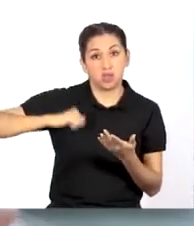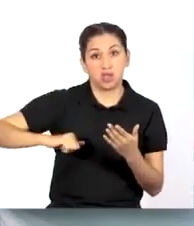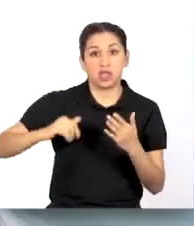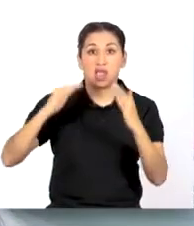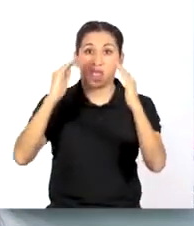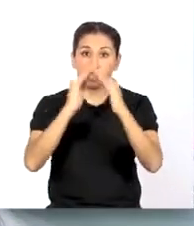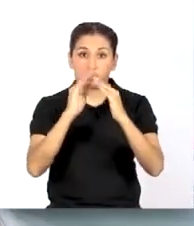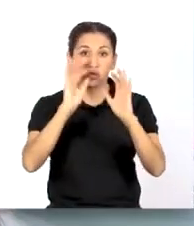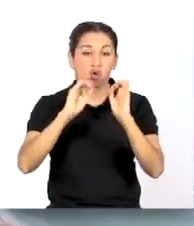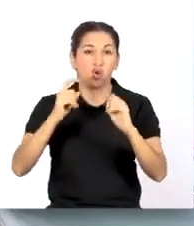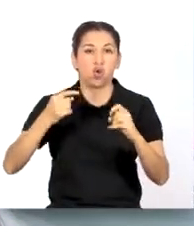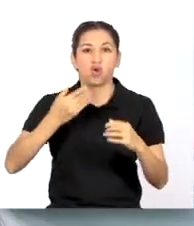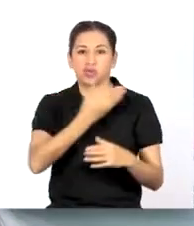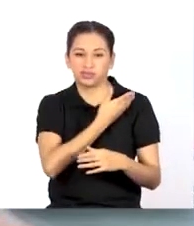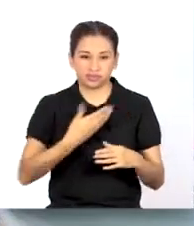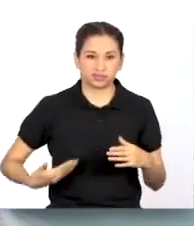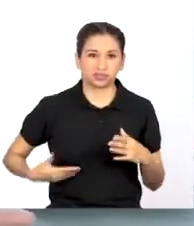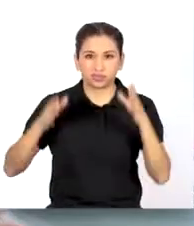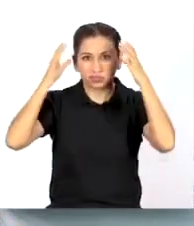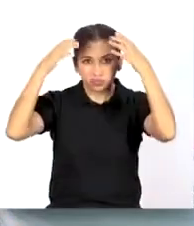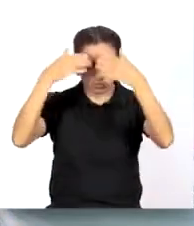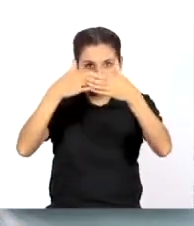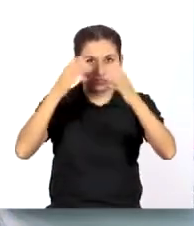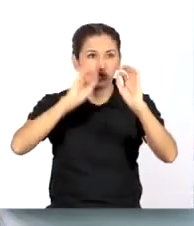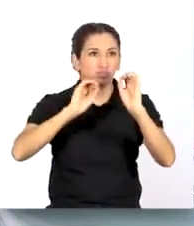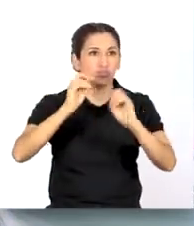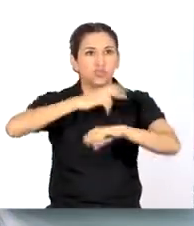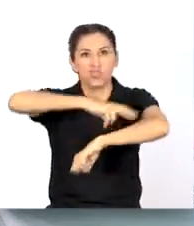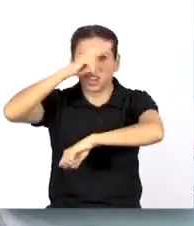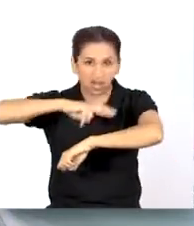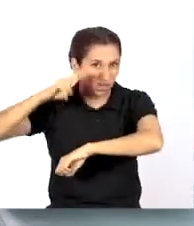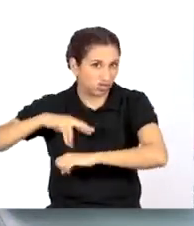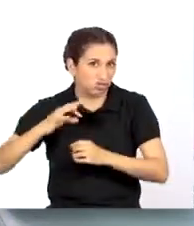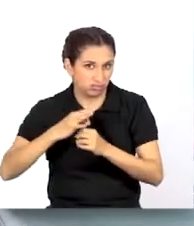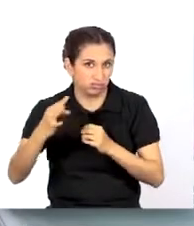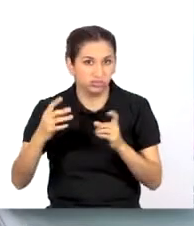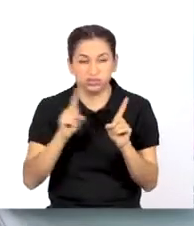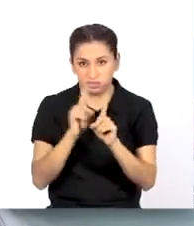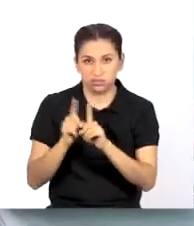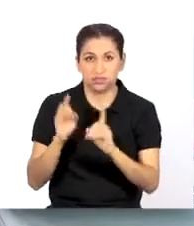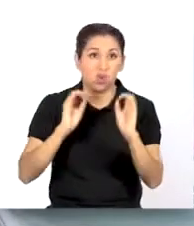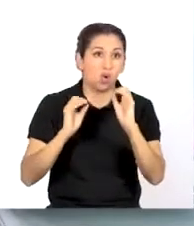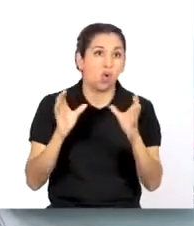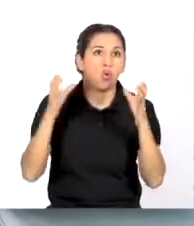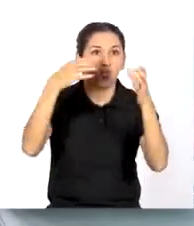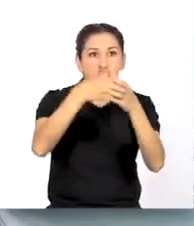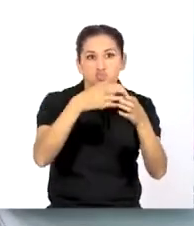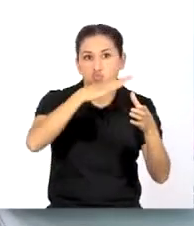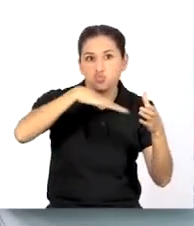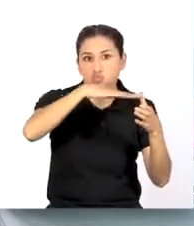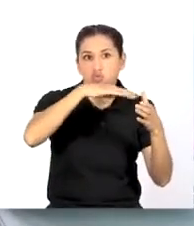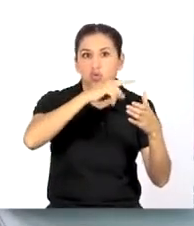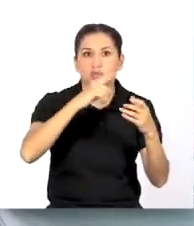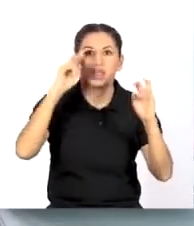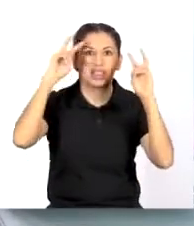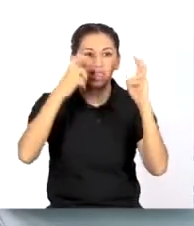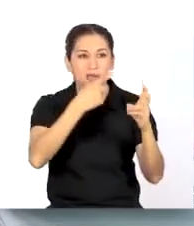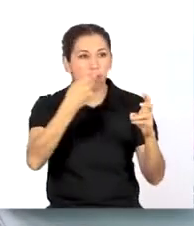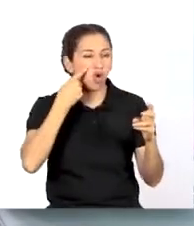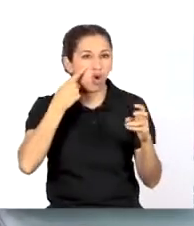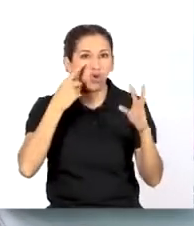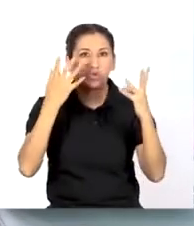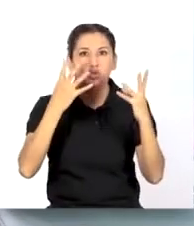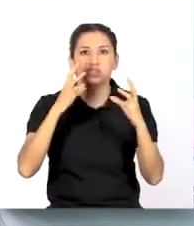alcaldía o funcionarios públicos de nuestros gobiernos locales y regionales o también con organizaciones expertas en el tema de